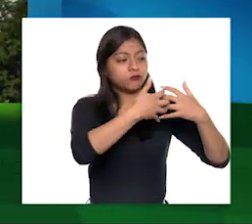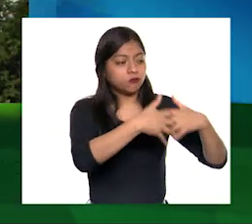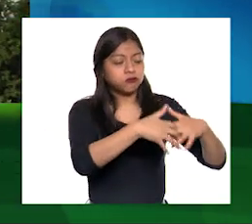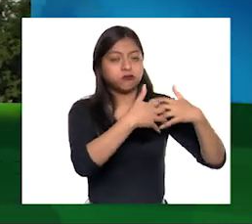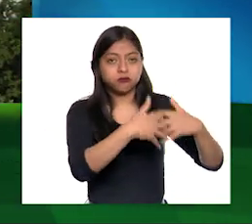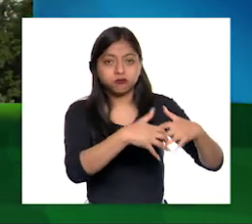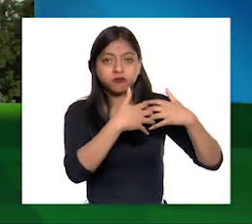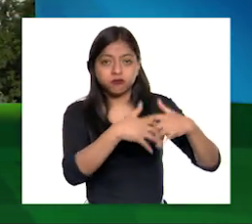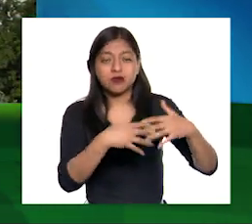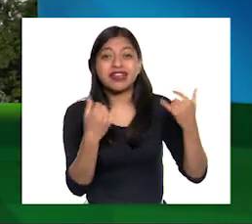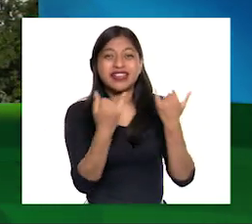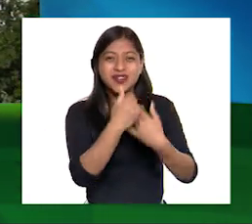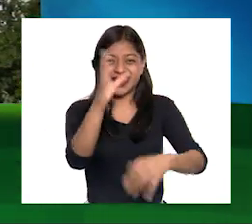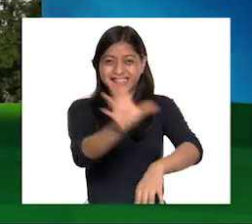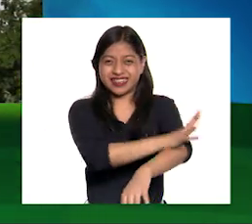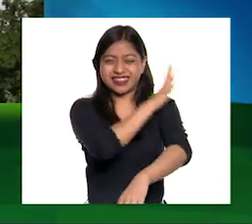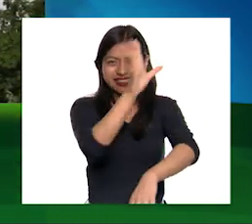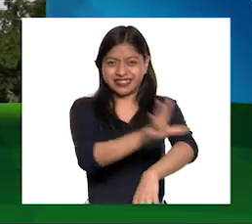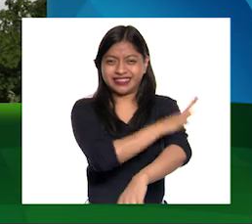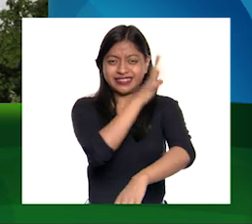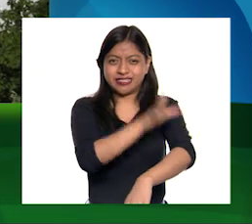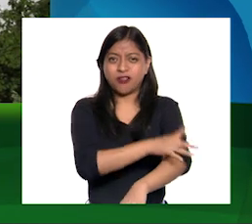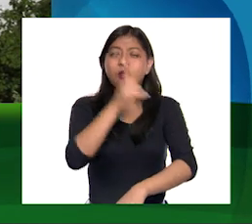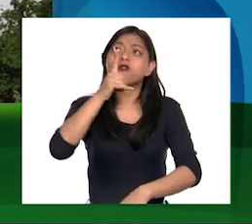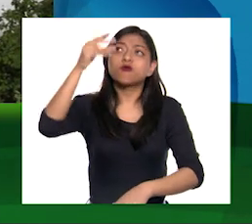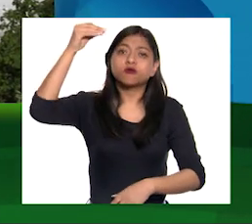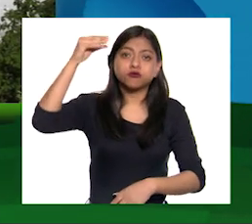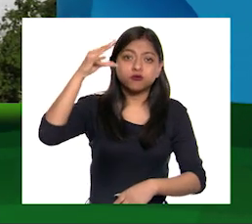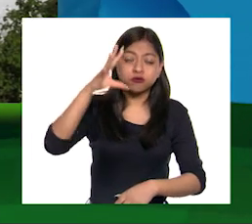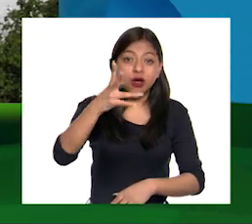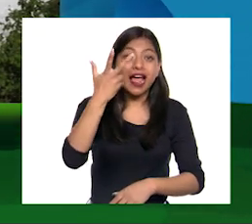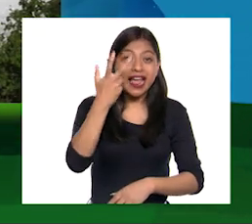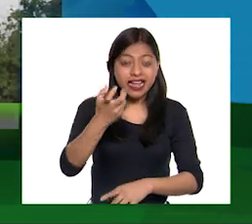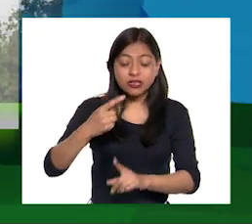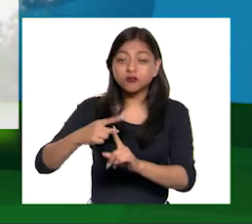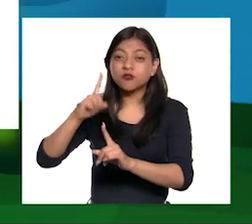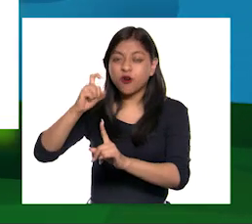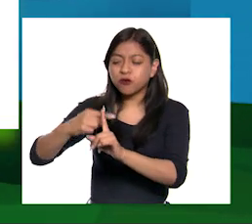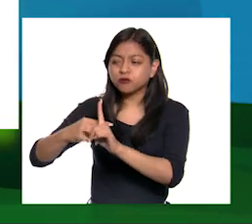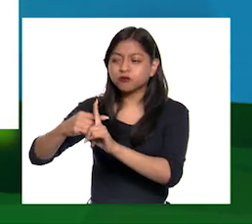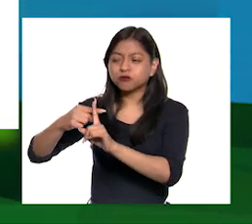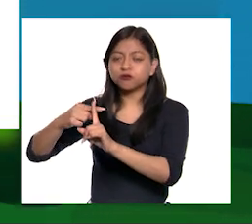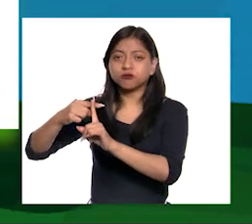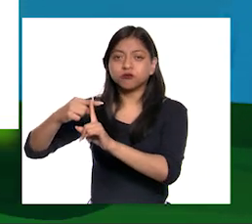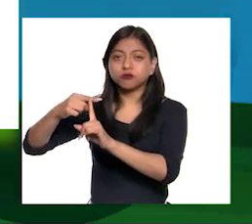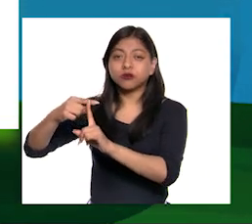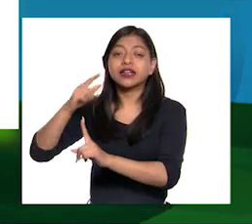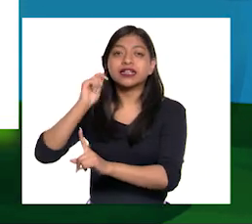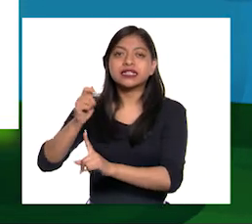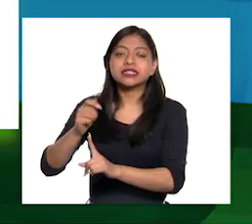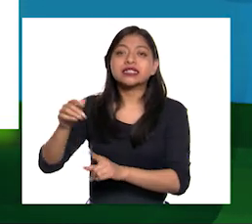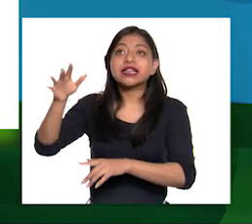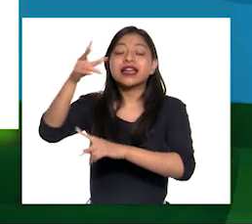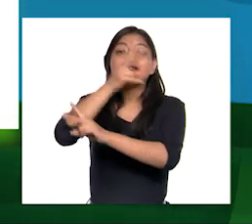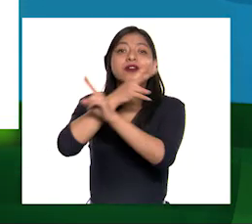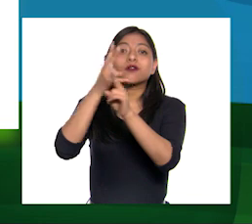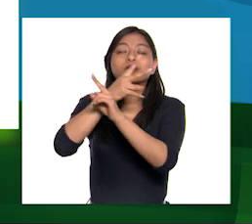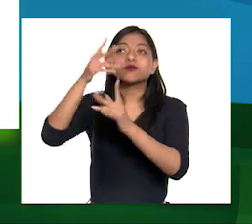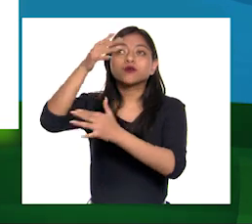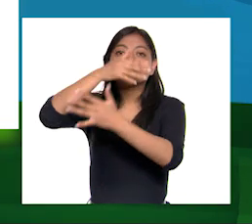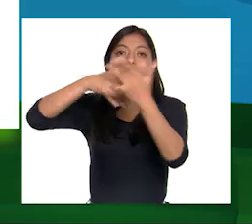la generación de energía eléctrica El calentarse el agua ocasiona la disminución de oxígeno en su